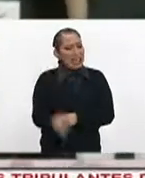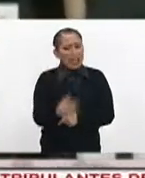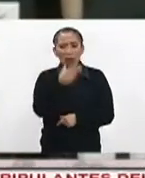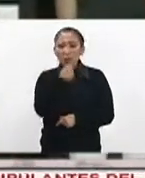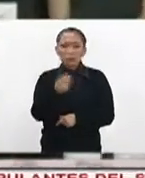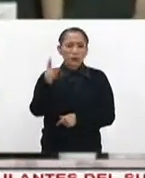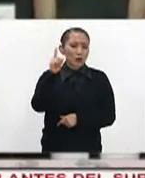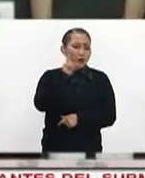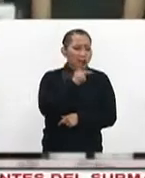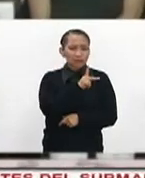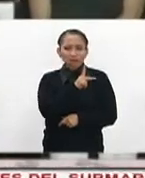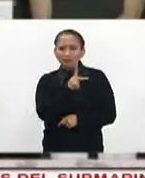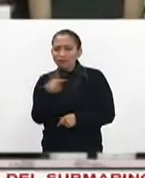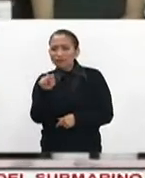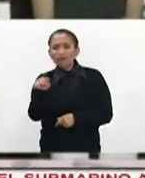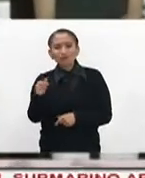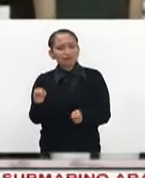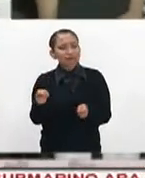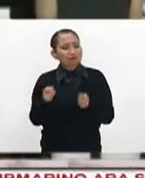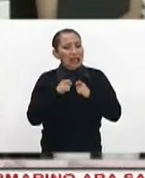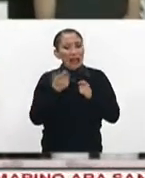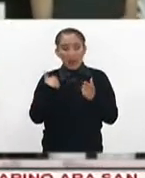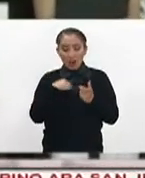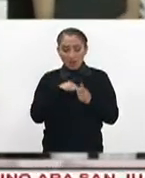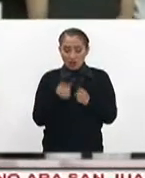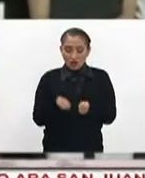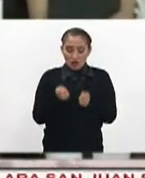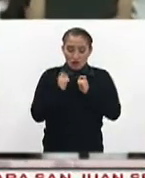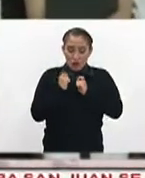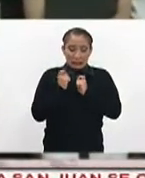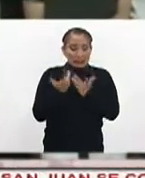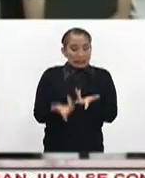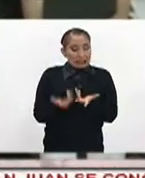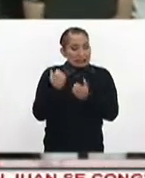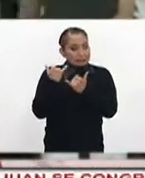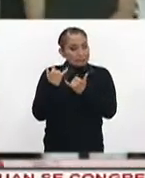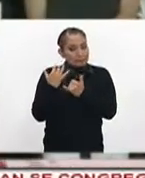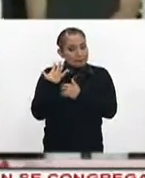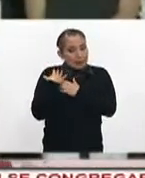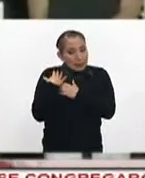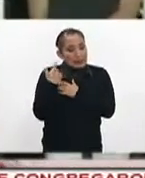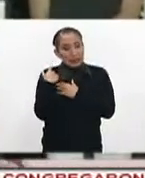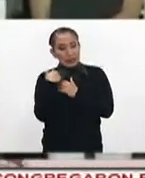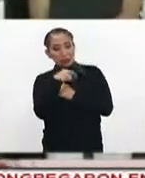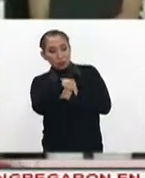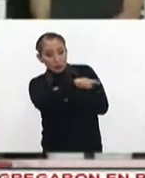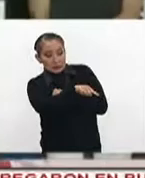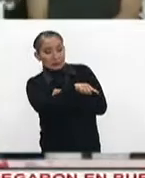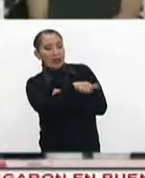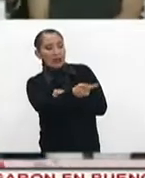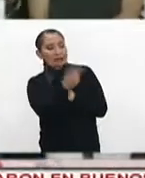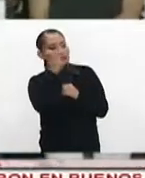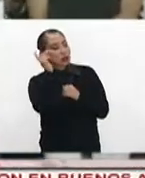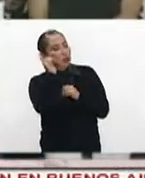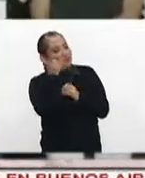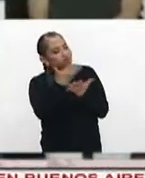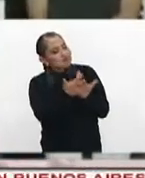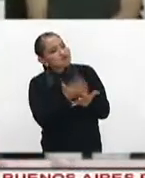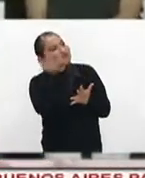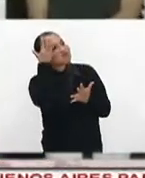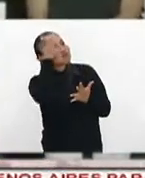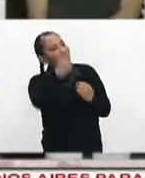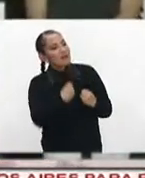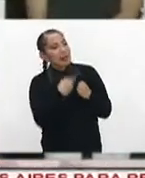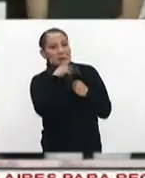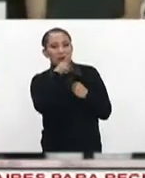chilenas han depositado sobre nuestros hombros, y también los de ustedes, sus esperanzas de